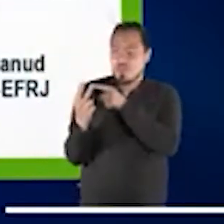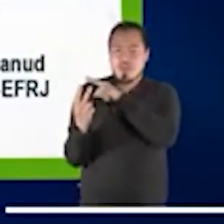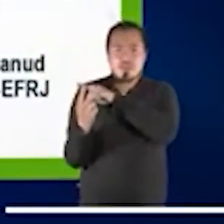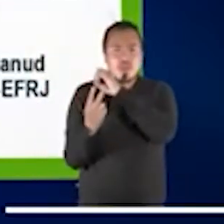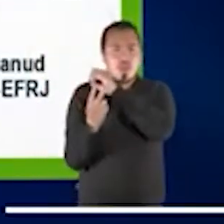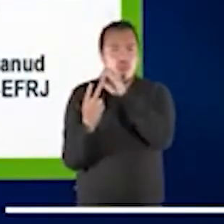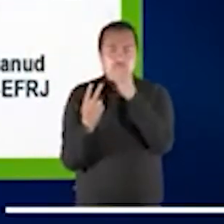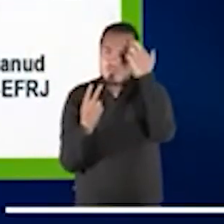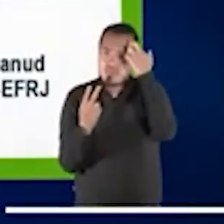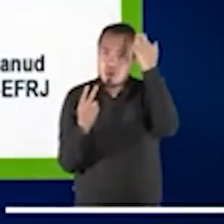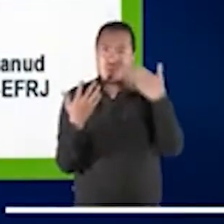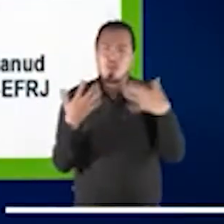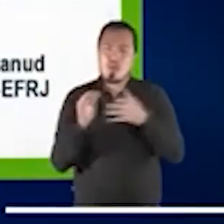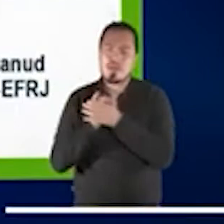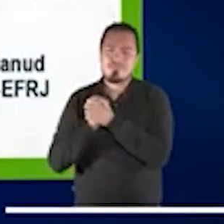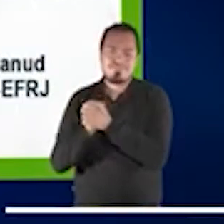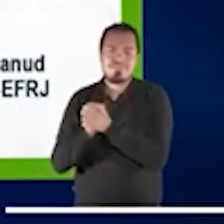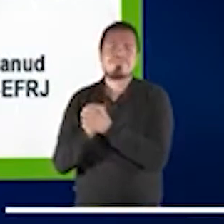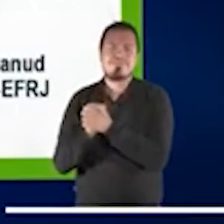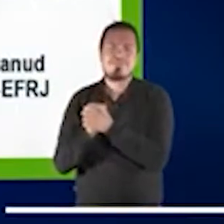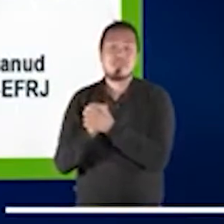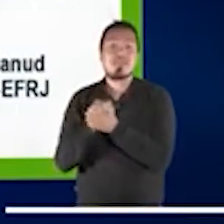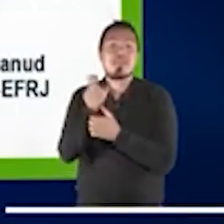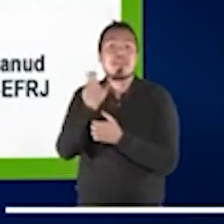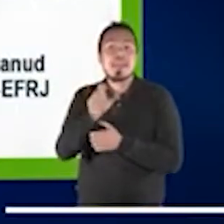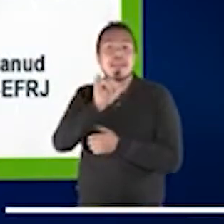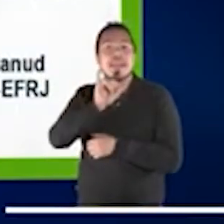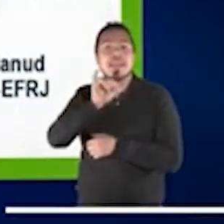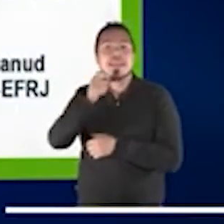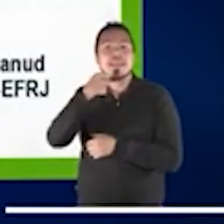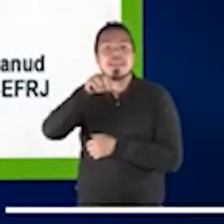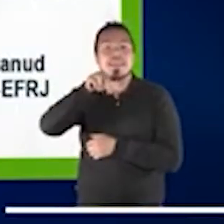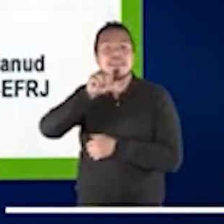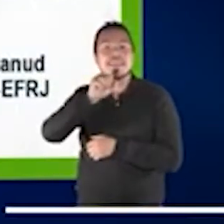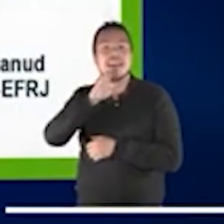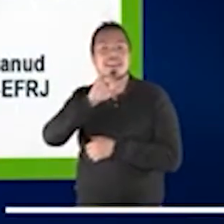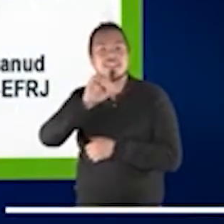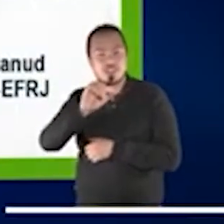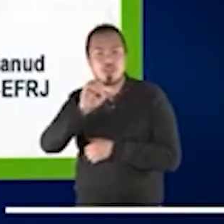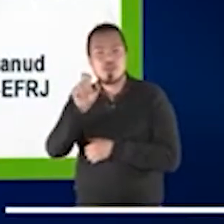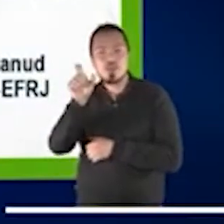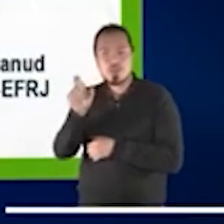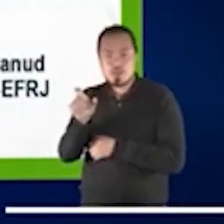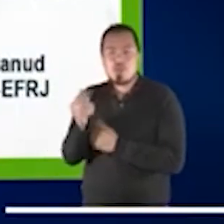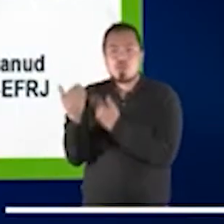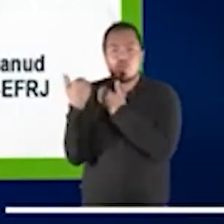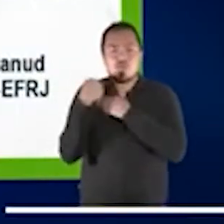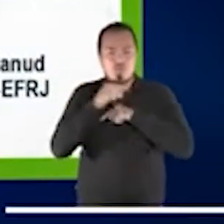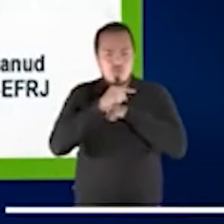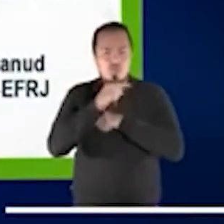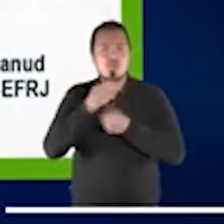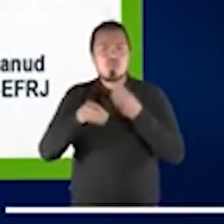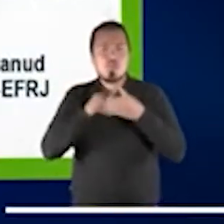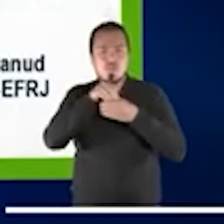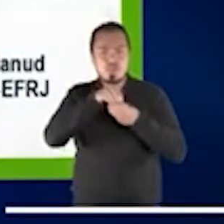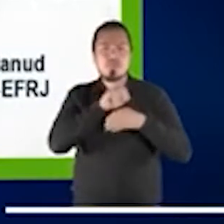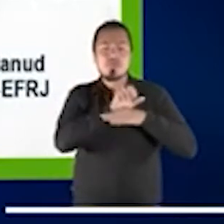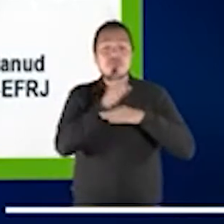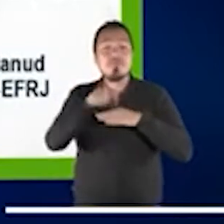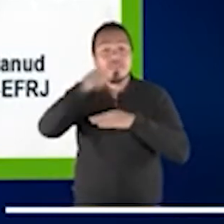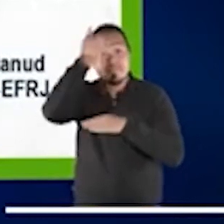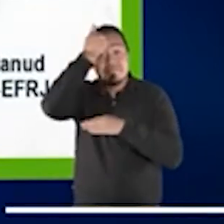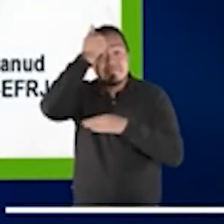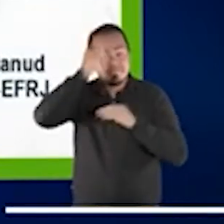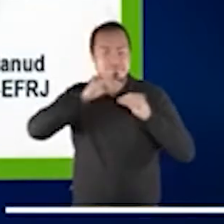amigos. Ignacio Mayoral, que es colaborador de Lilanud, también es profesor de